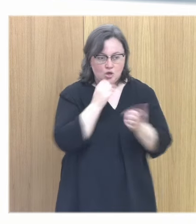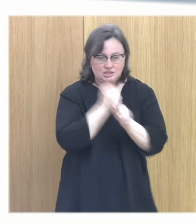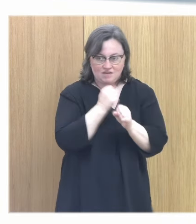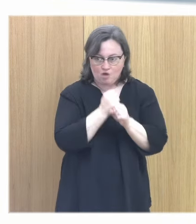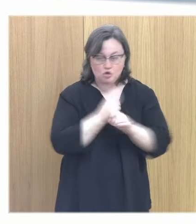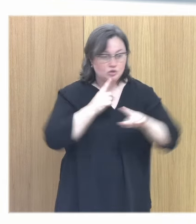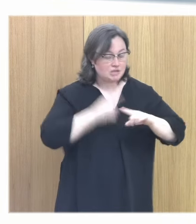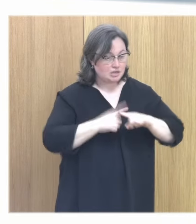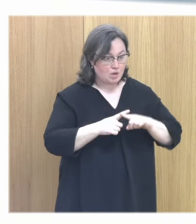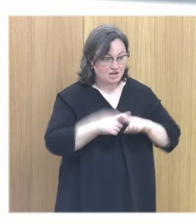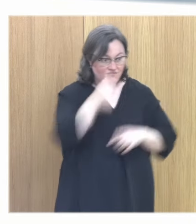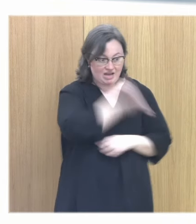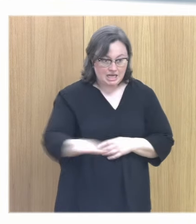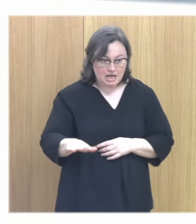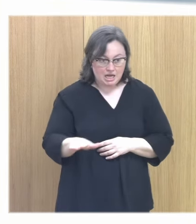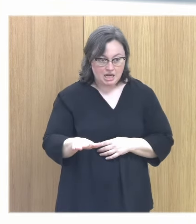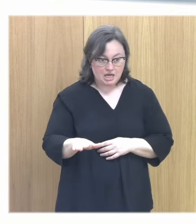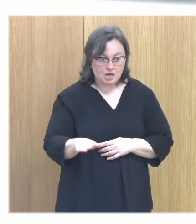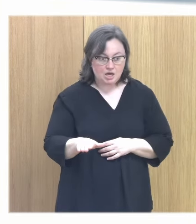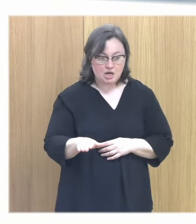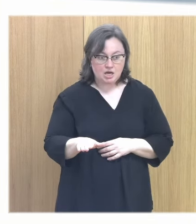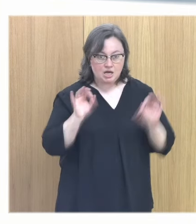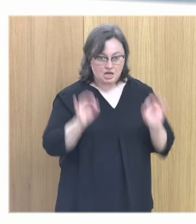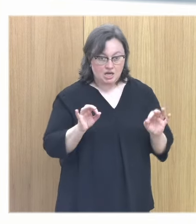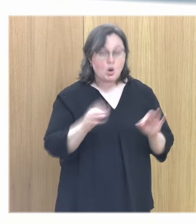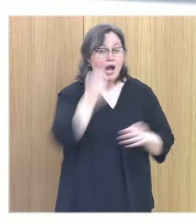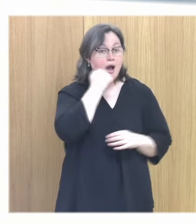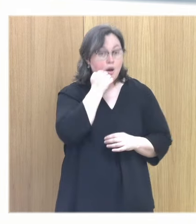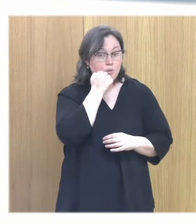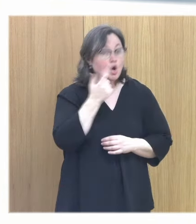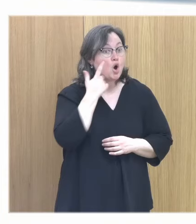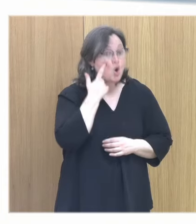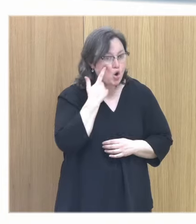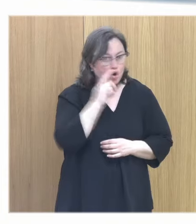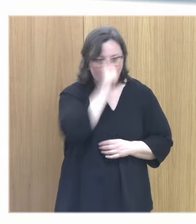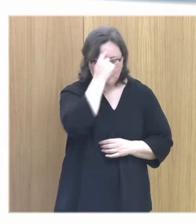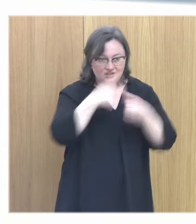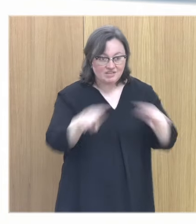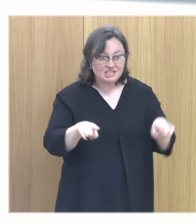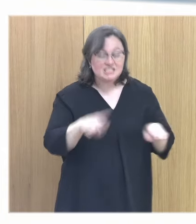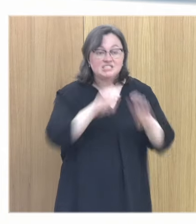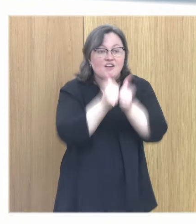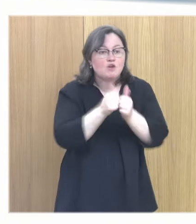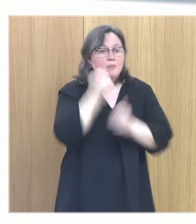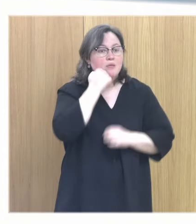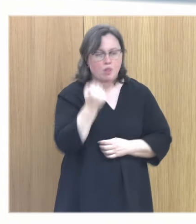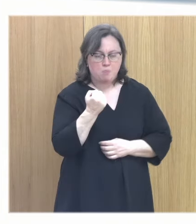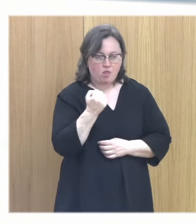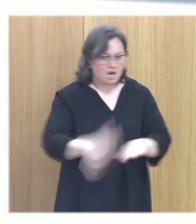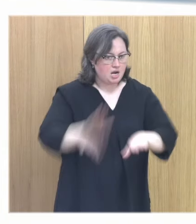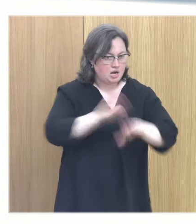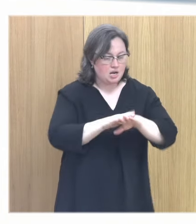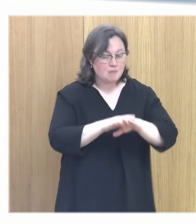sexual infantil, una de las cuestiones claves es diferenciar el abuso y entender el abuso como una forma de abuso de poder y